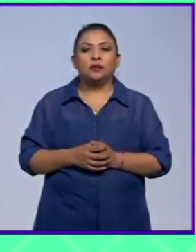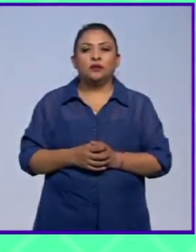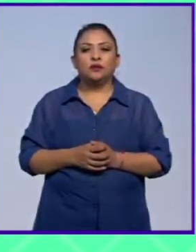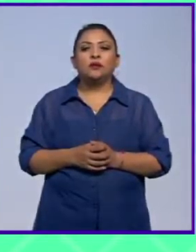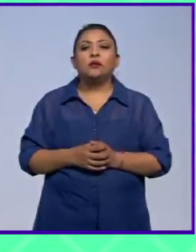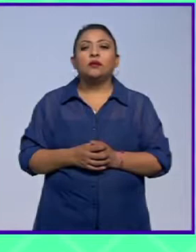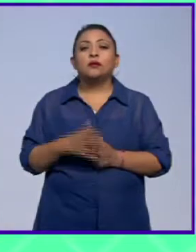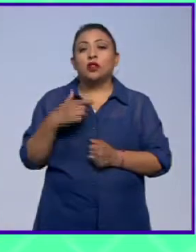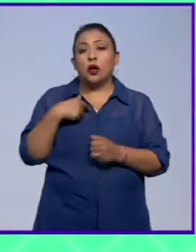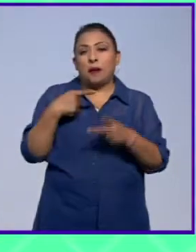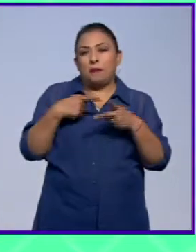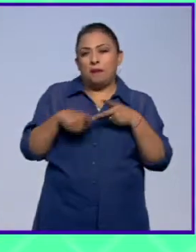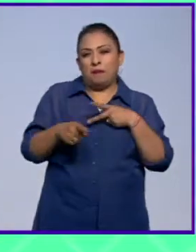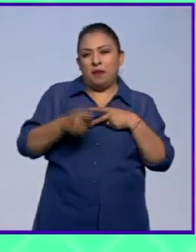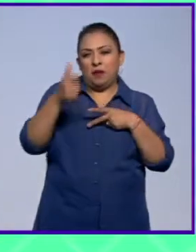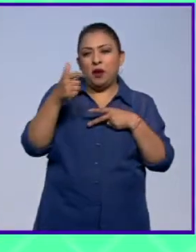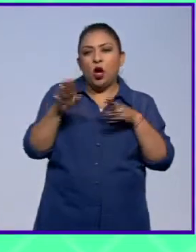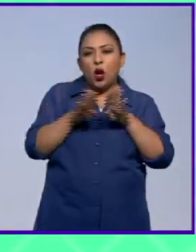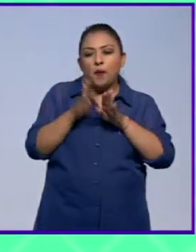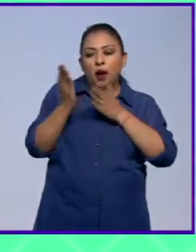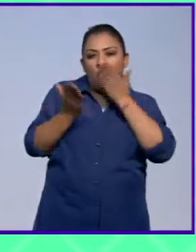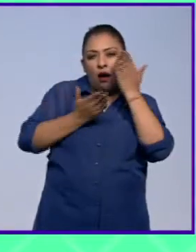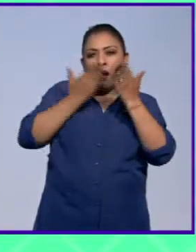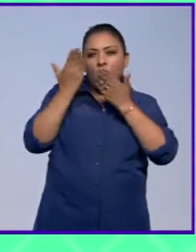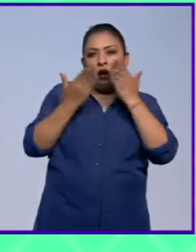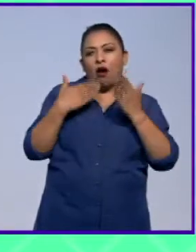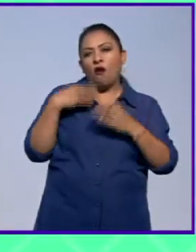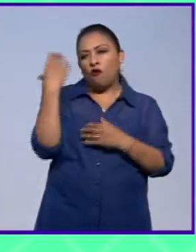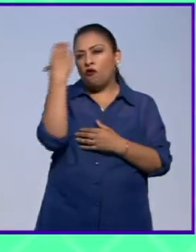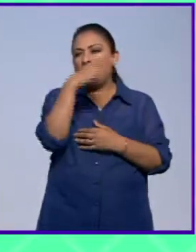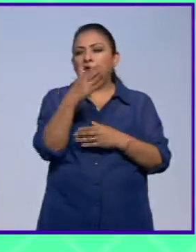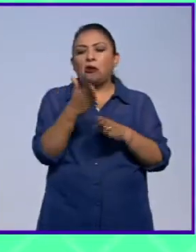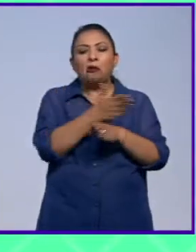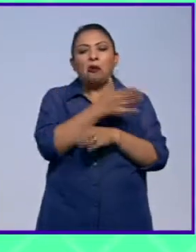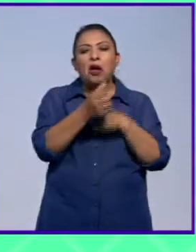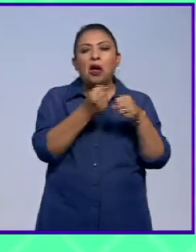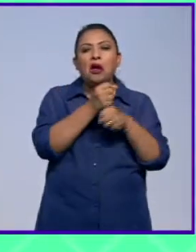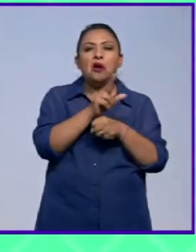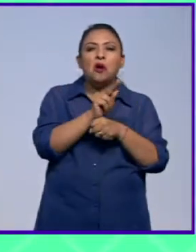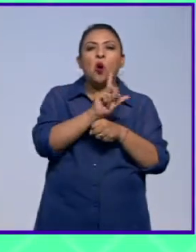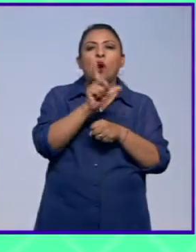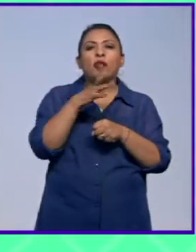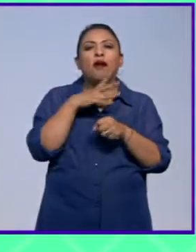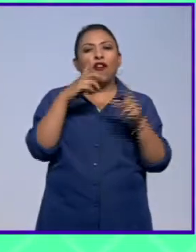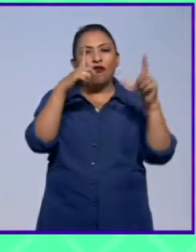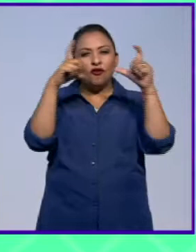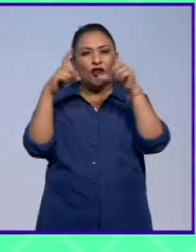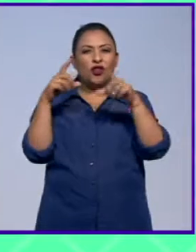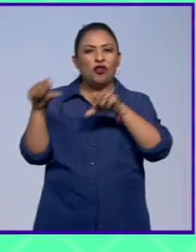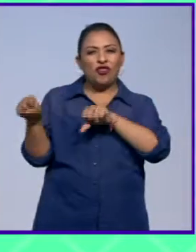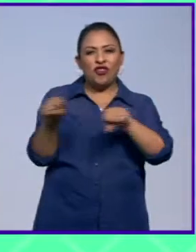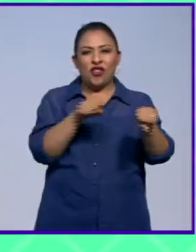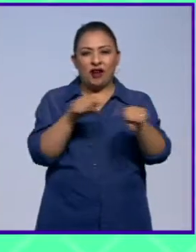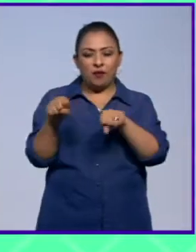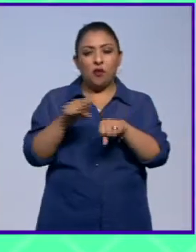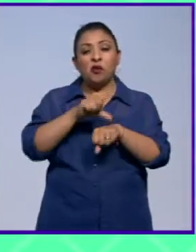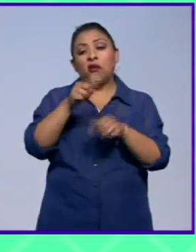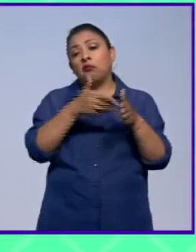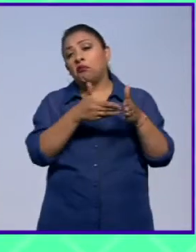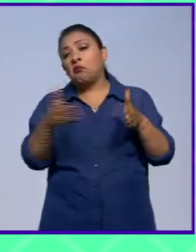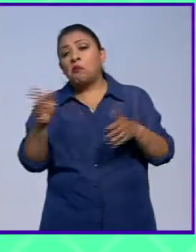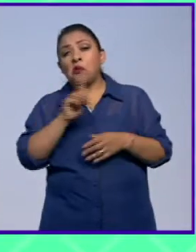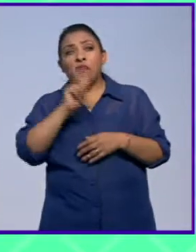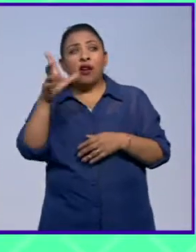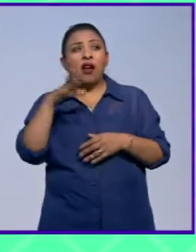Yo empecé como estudiante de fotografía a mediados de los ochentas cuando hice el terremoto y todo el periodo profesional que